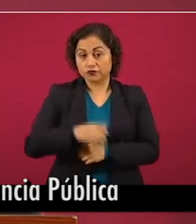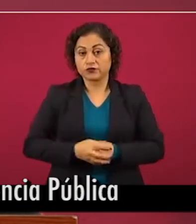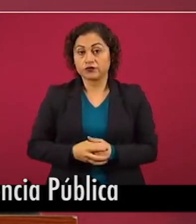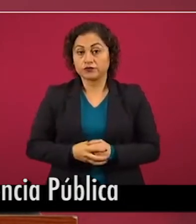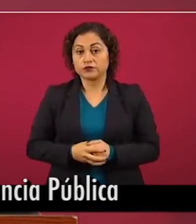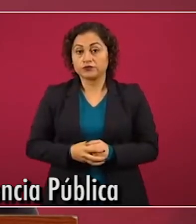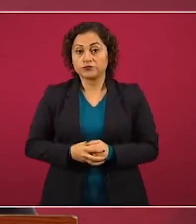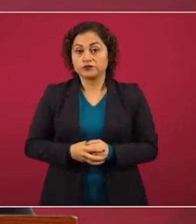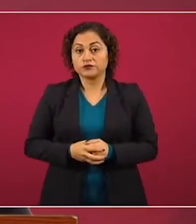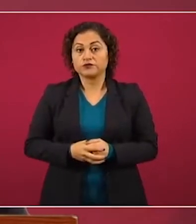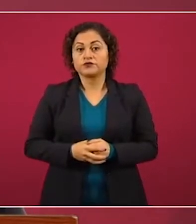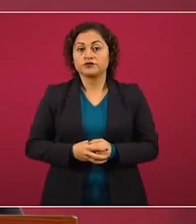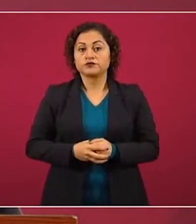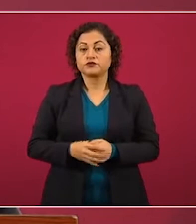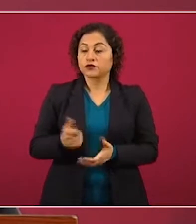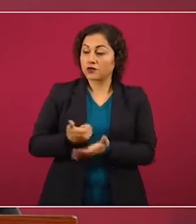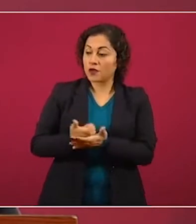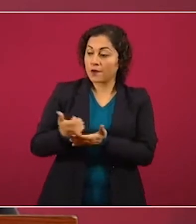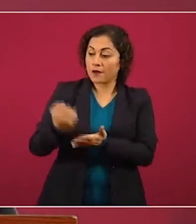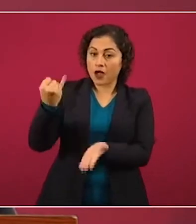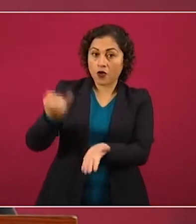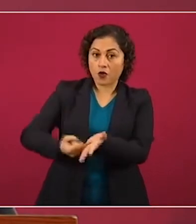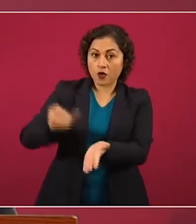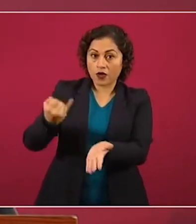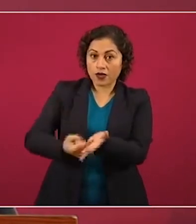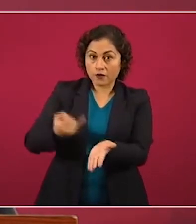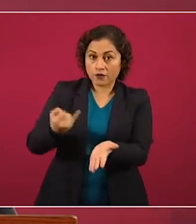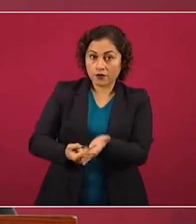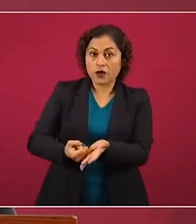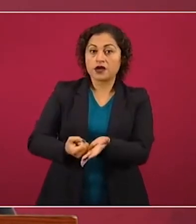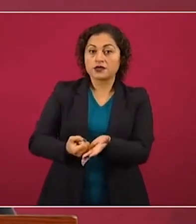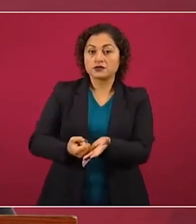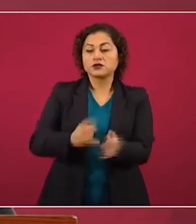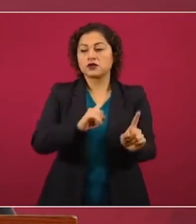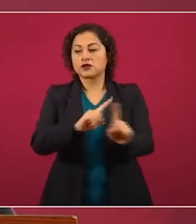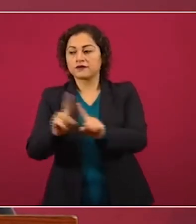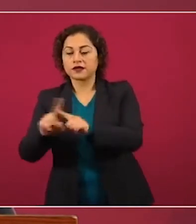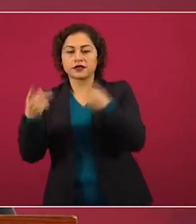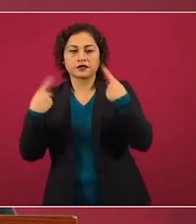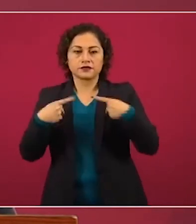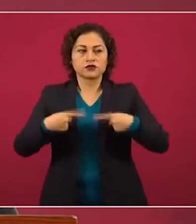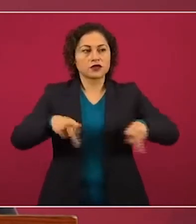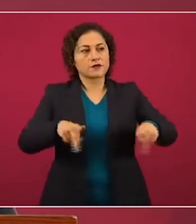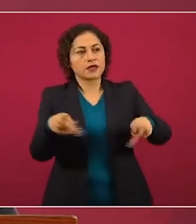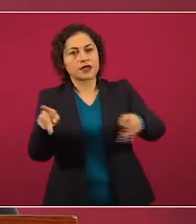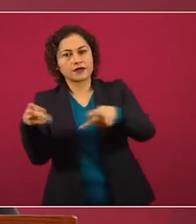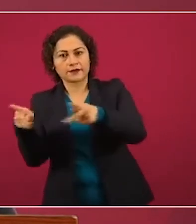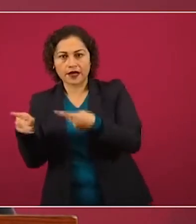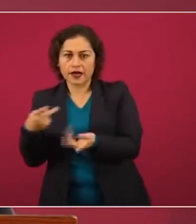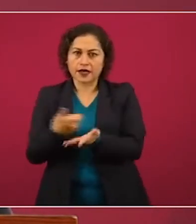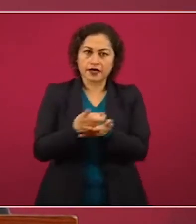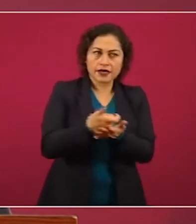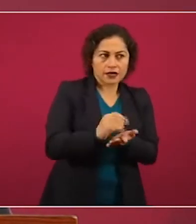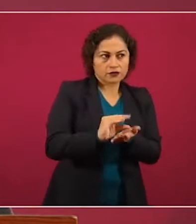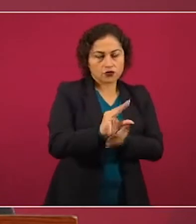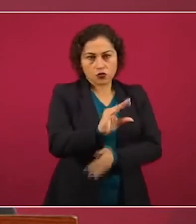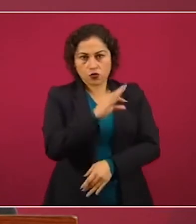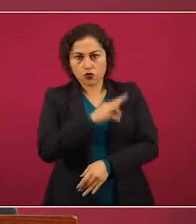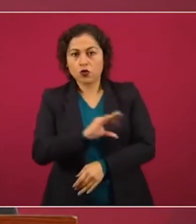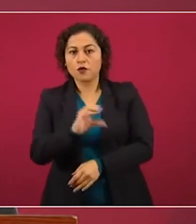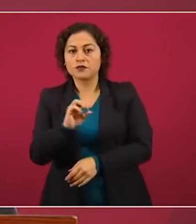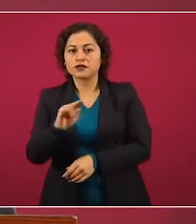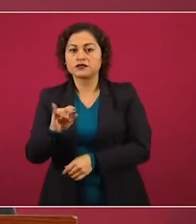Pagos de impuestos, comisiones a vendedores de billetes y gastos de operación